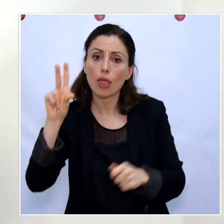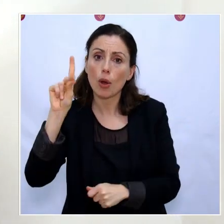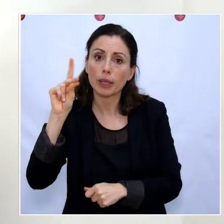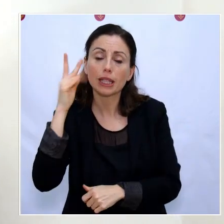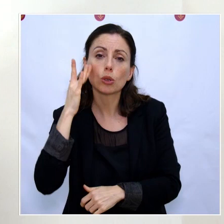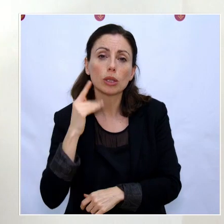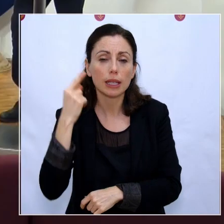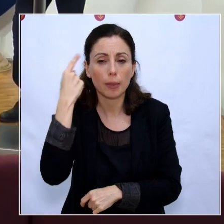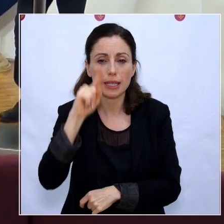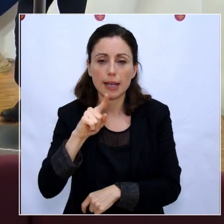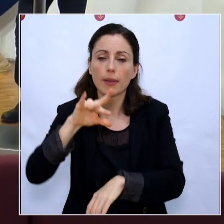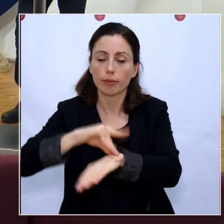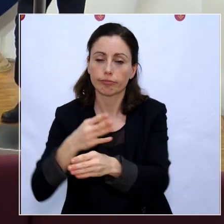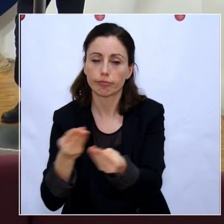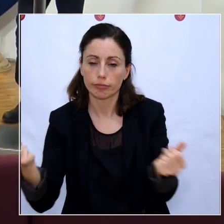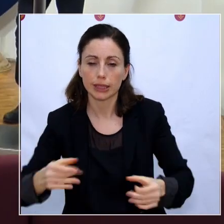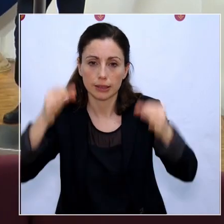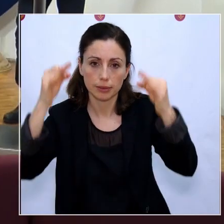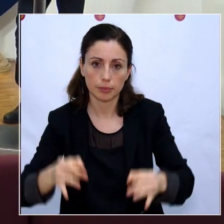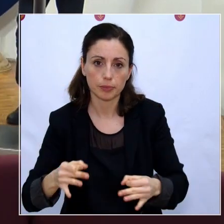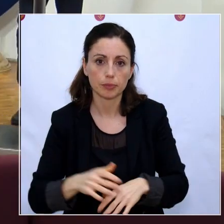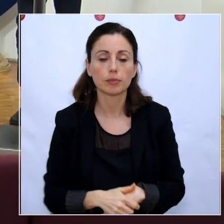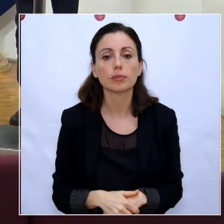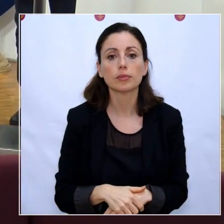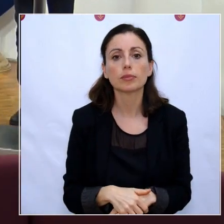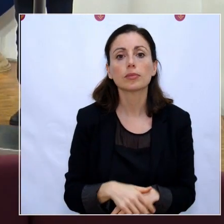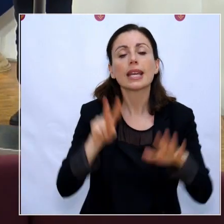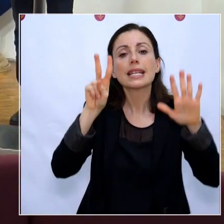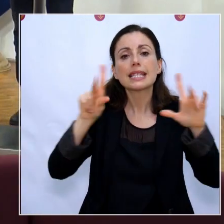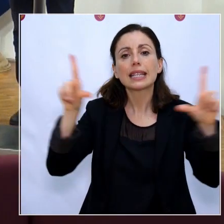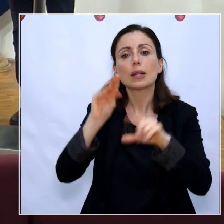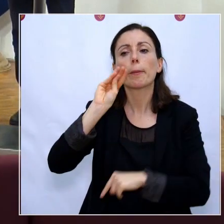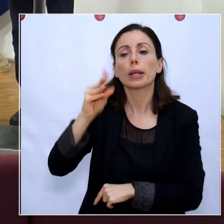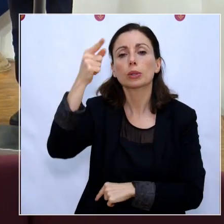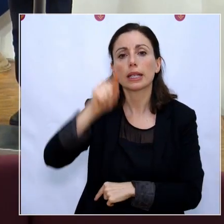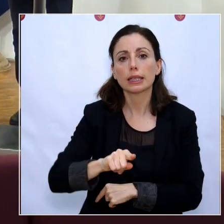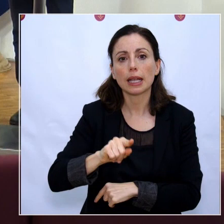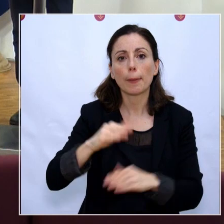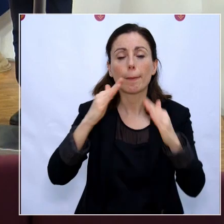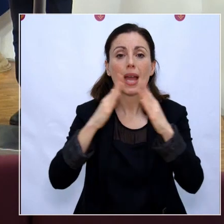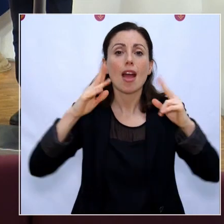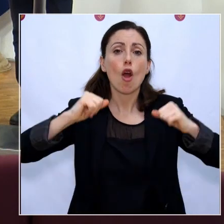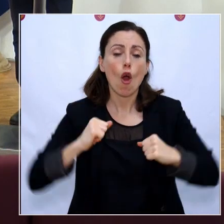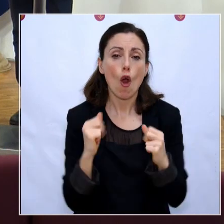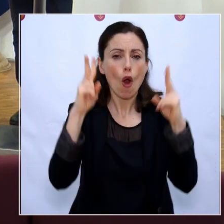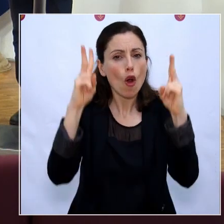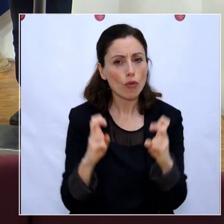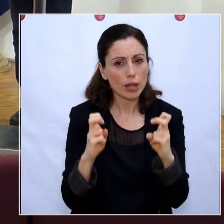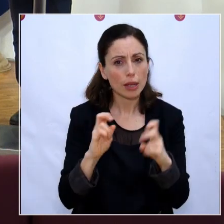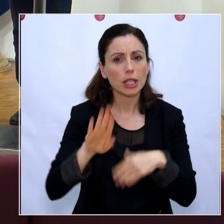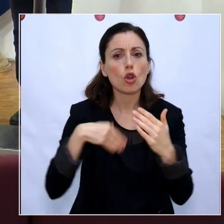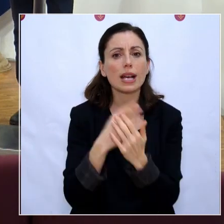curado. Y considera en esta línea también preguntan desde Siete Televisión ¿Considera que el confinamiento hasta el próximo 11 de abril va a ser suficiente?